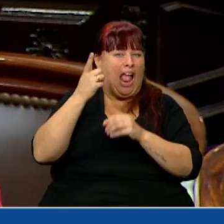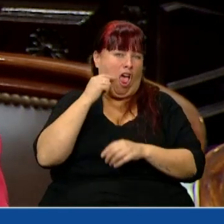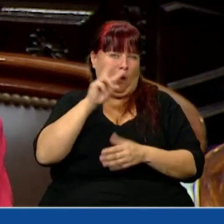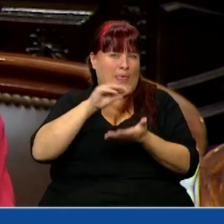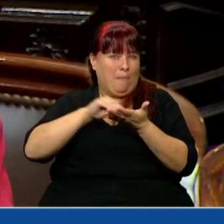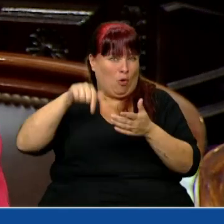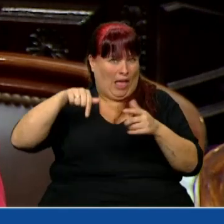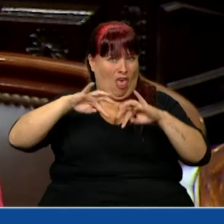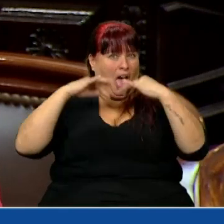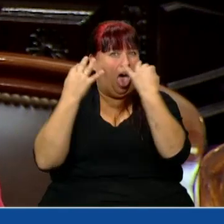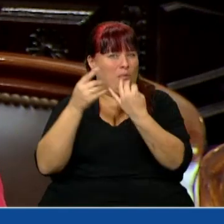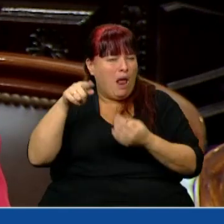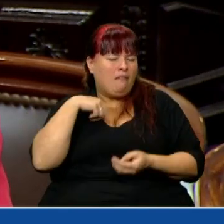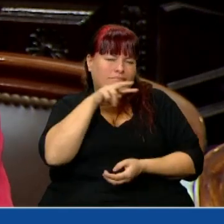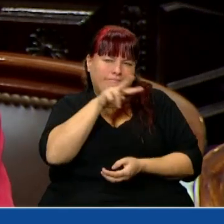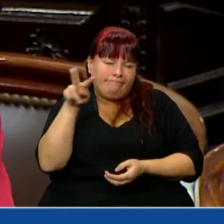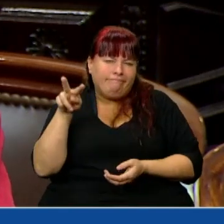compañeras de esta Cámara